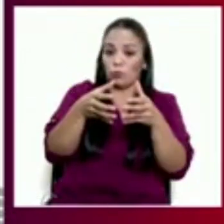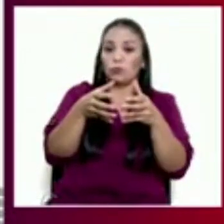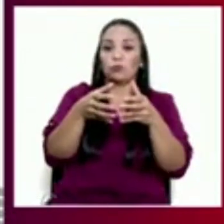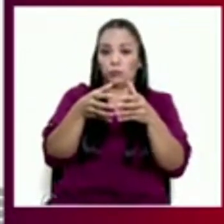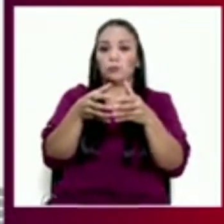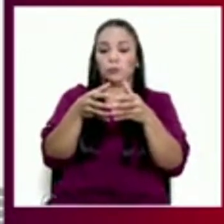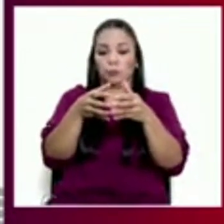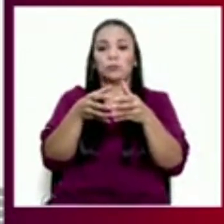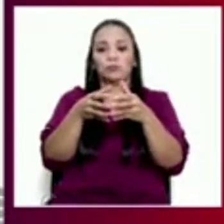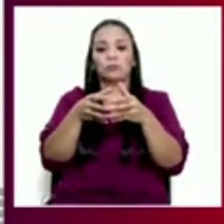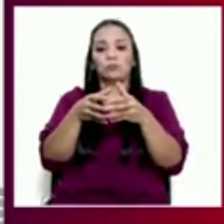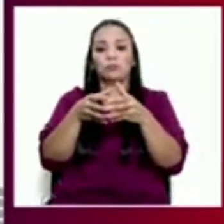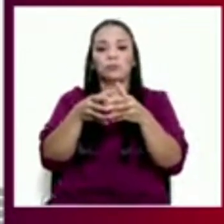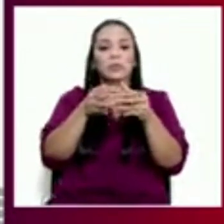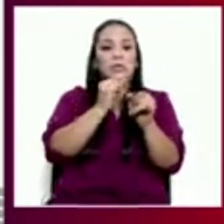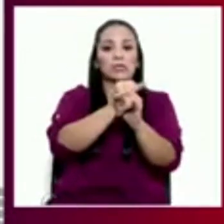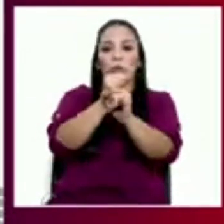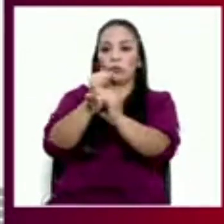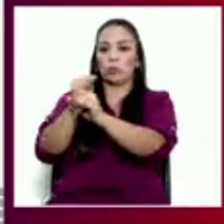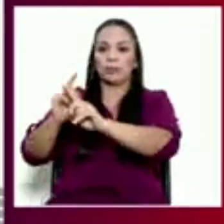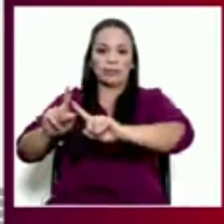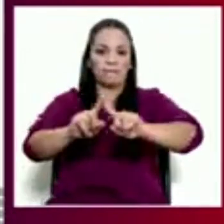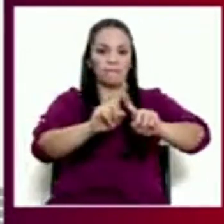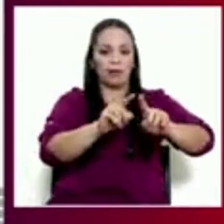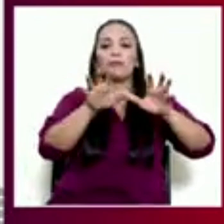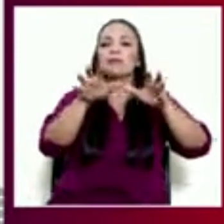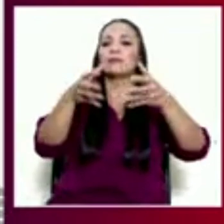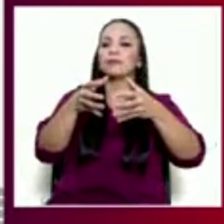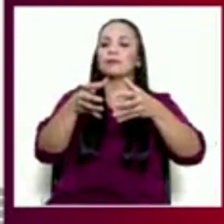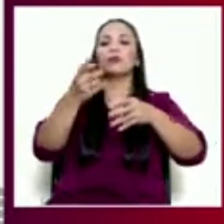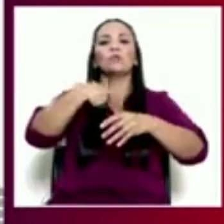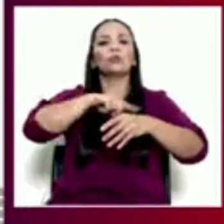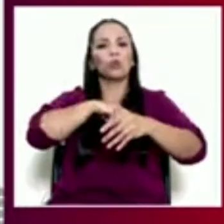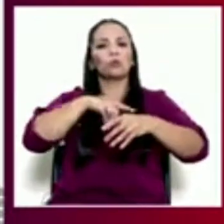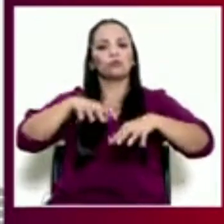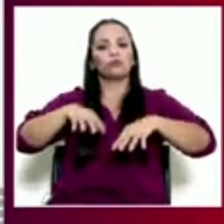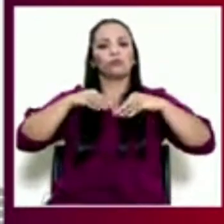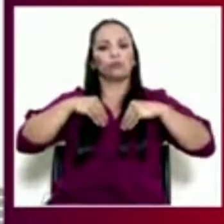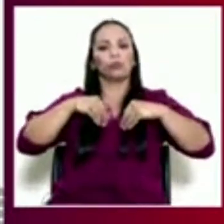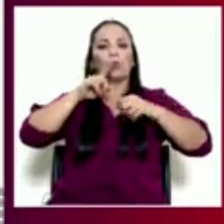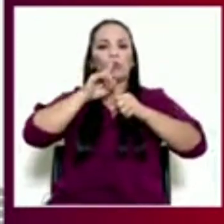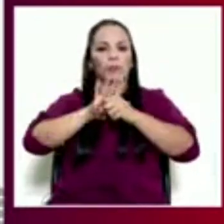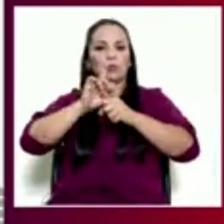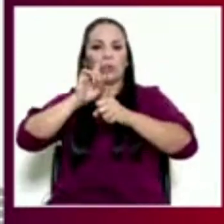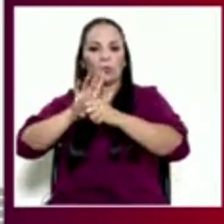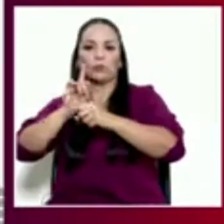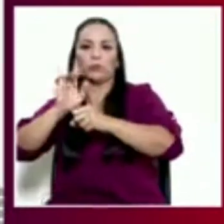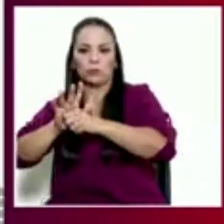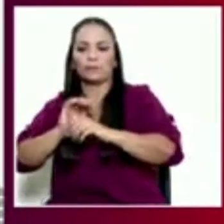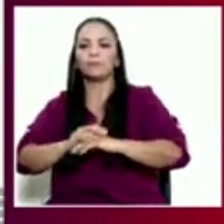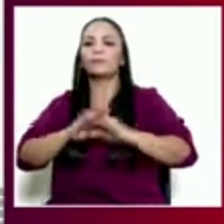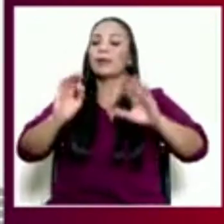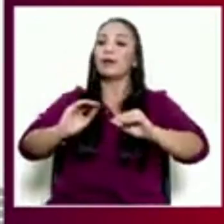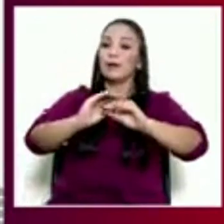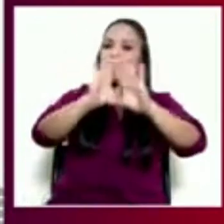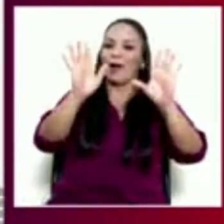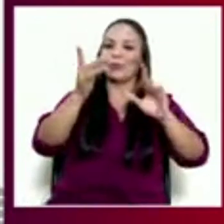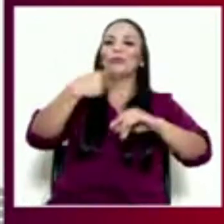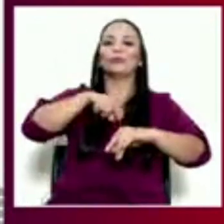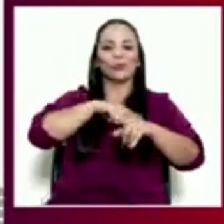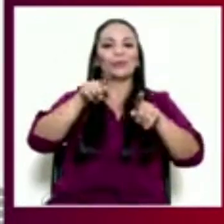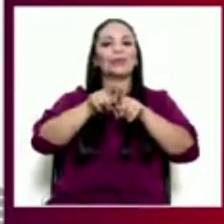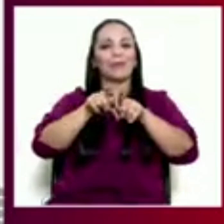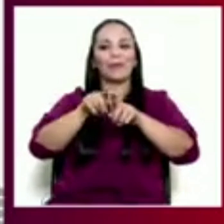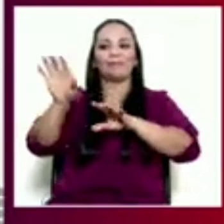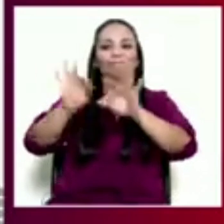personas de la institucionalidad del país y adoptar una serie de compromisos. Y, por supuesto, tuvimos que reunir también